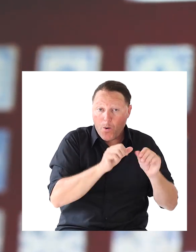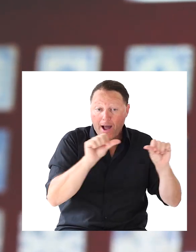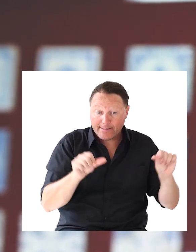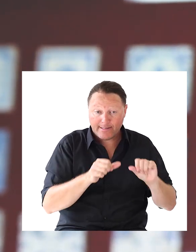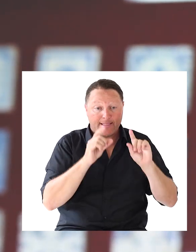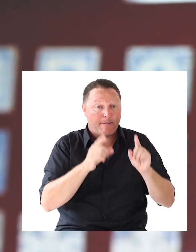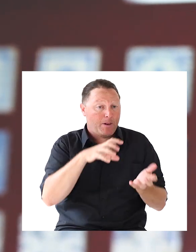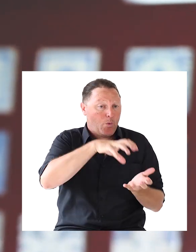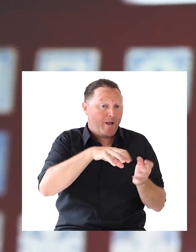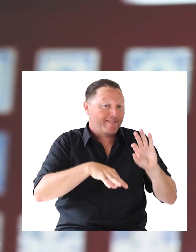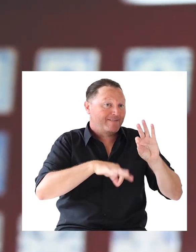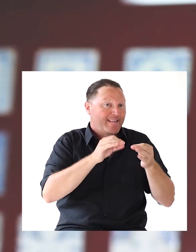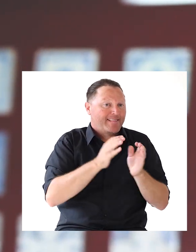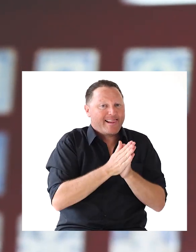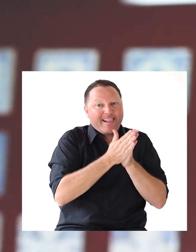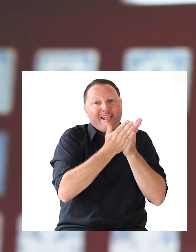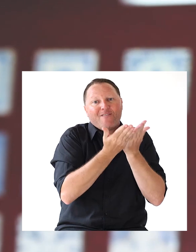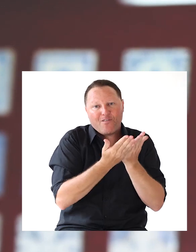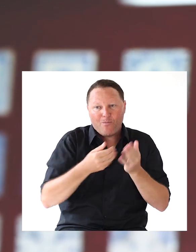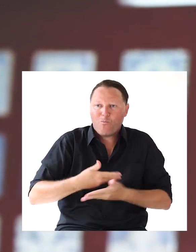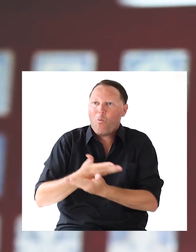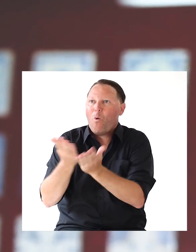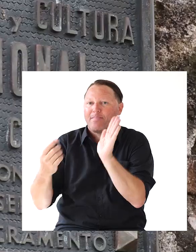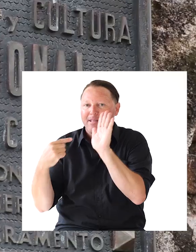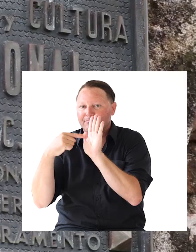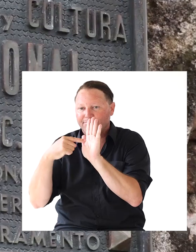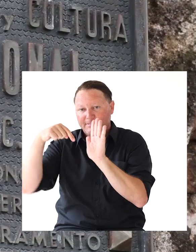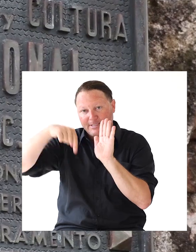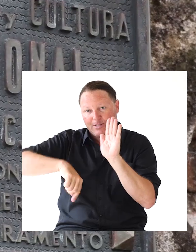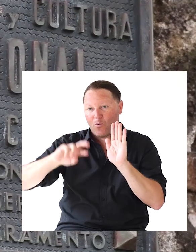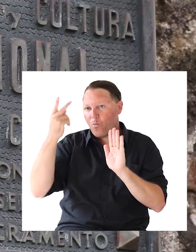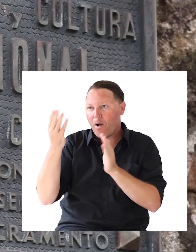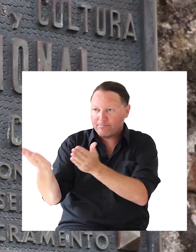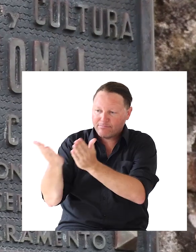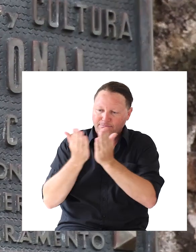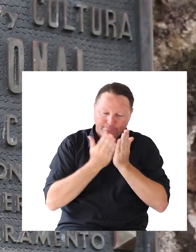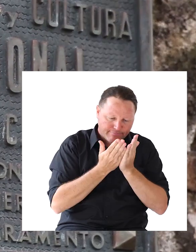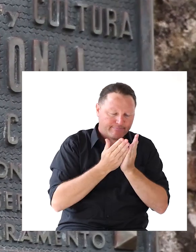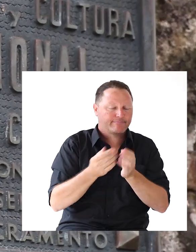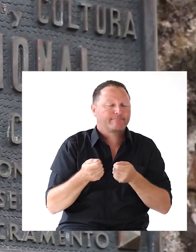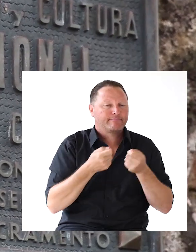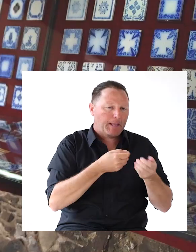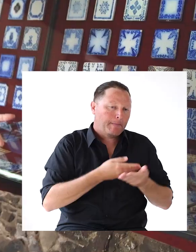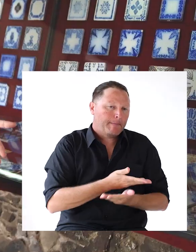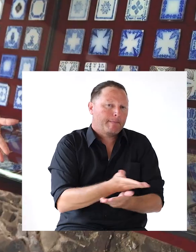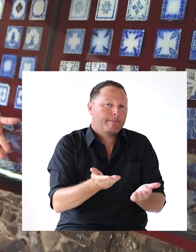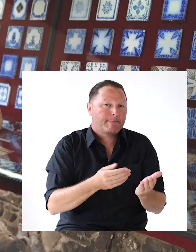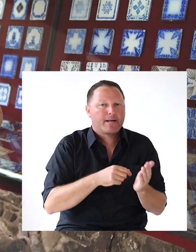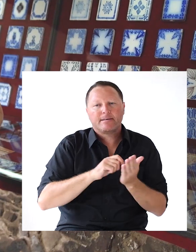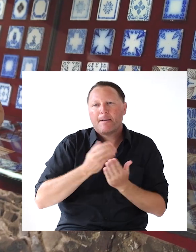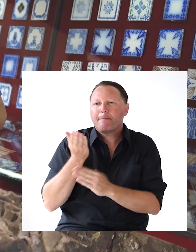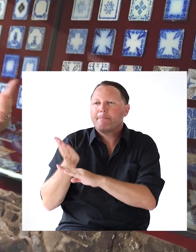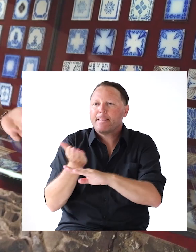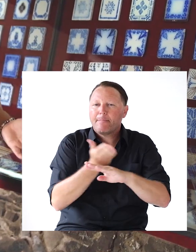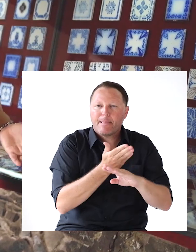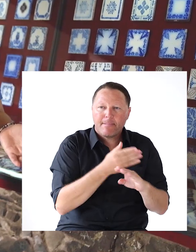cartilla A modo de catálogo Y la gente De aquí En el Uruguay La importadora Levantaba Vamos a